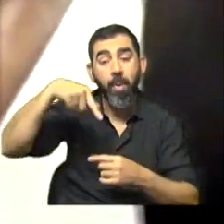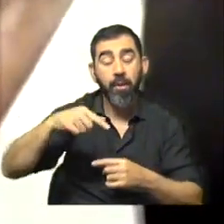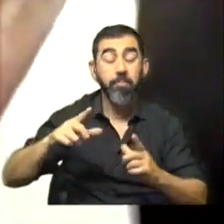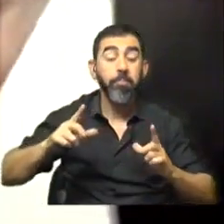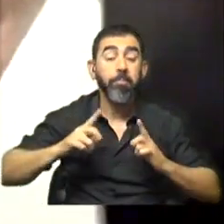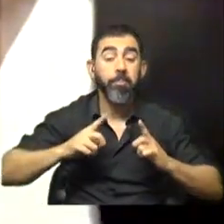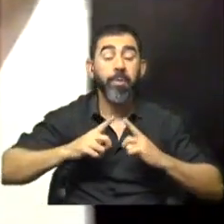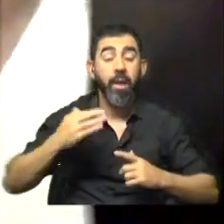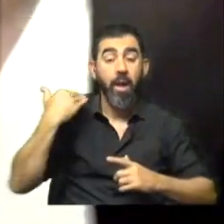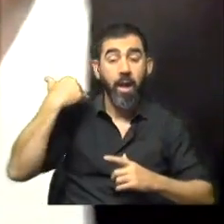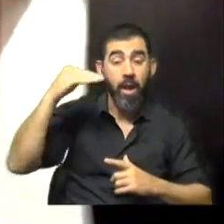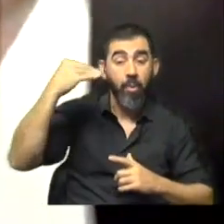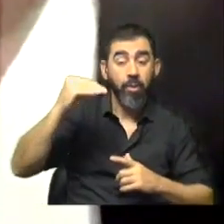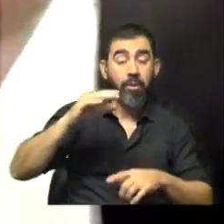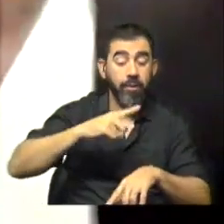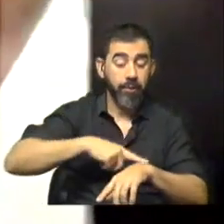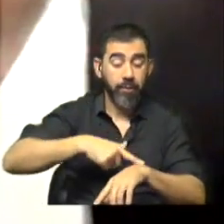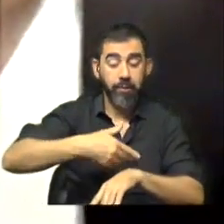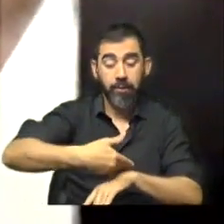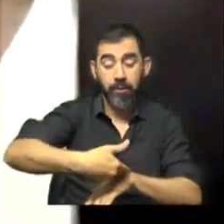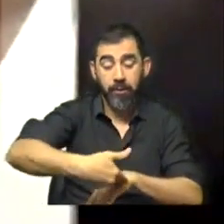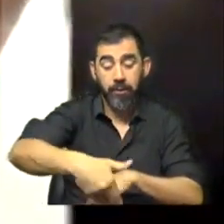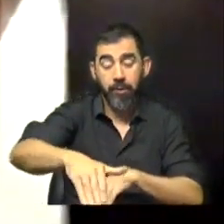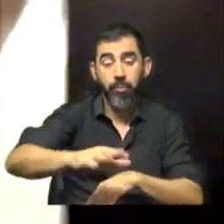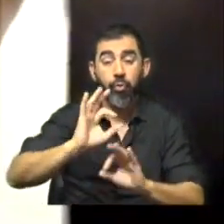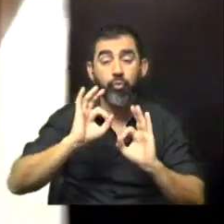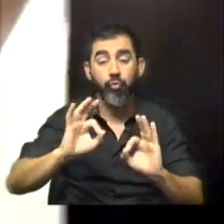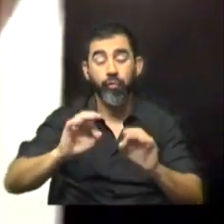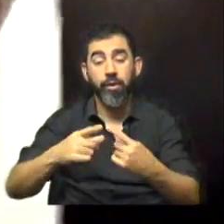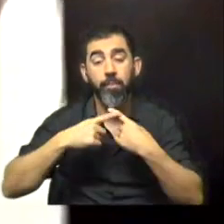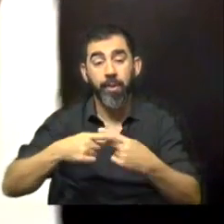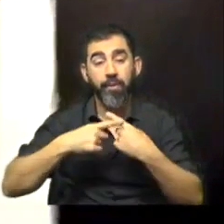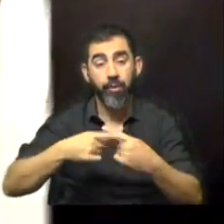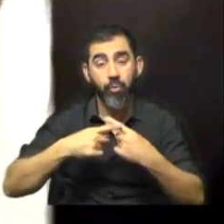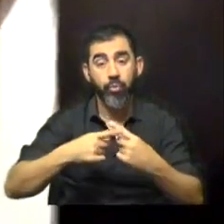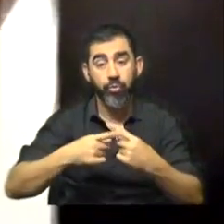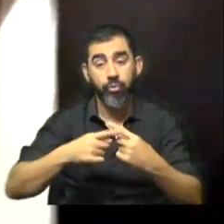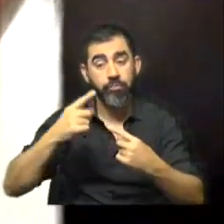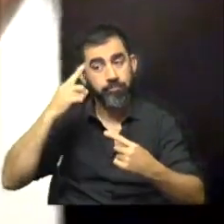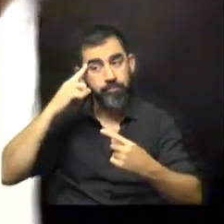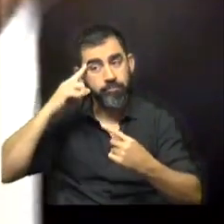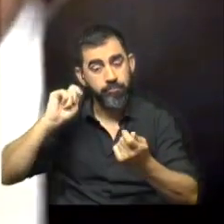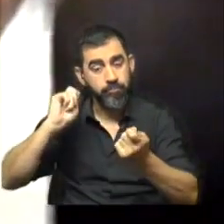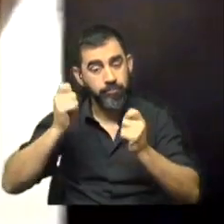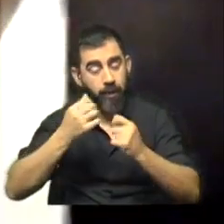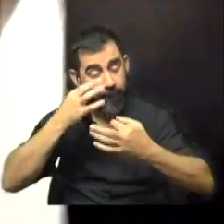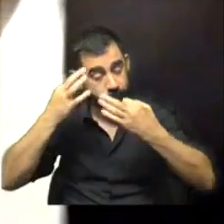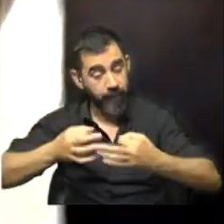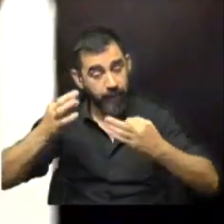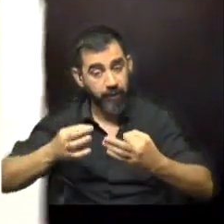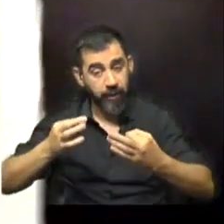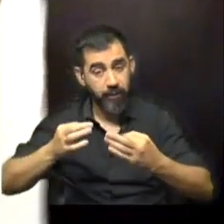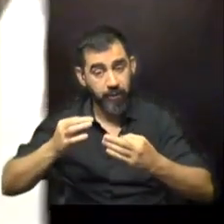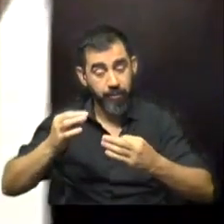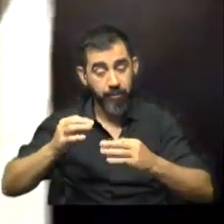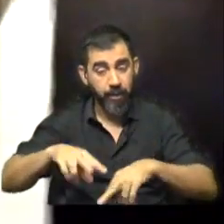que las autoridades den un tiempo suficiente para poder generar una discusión y una reflexión real para poder